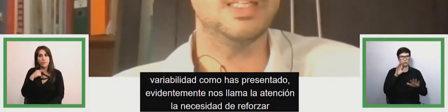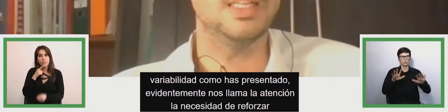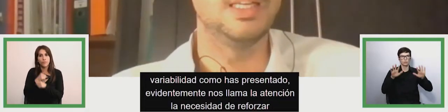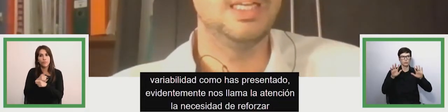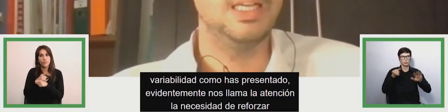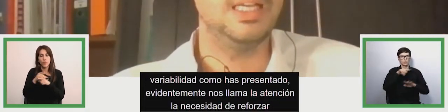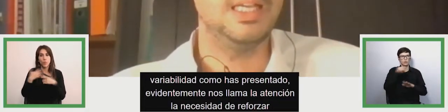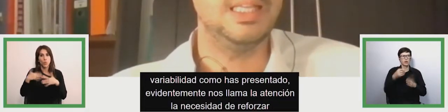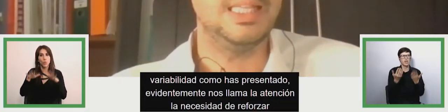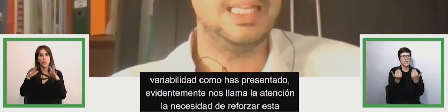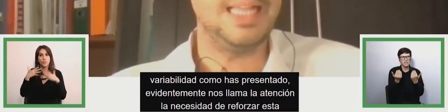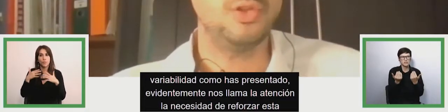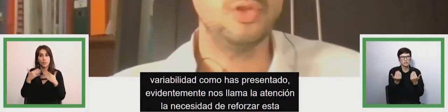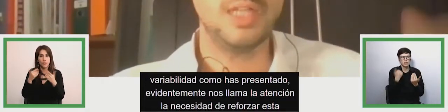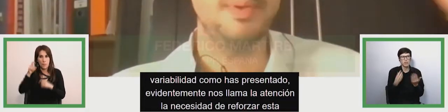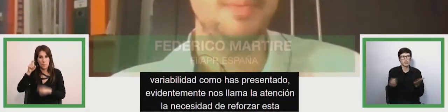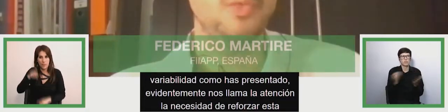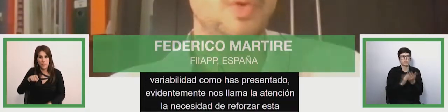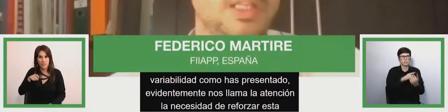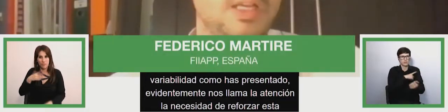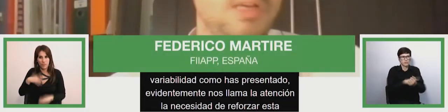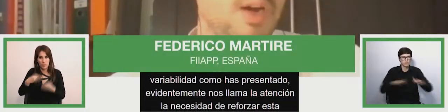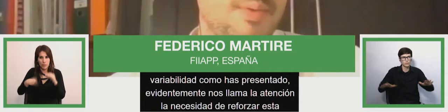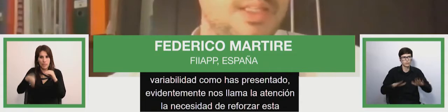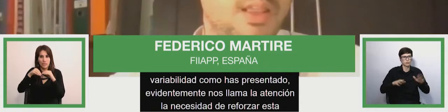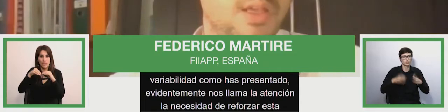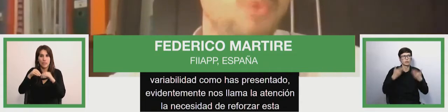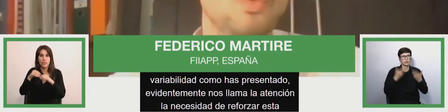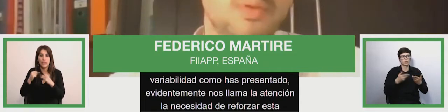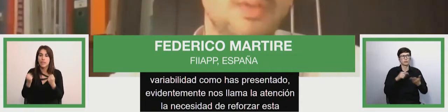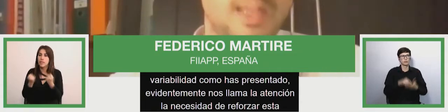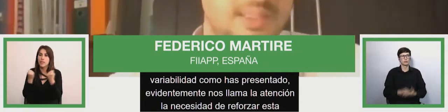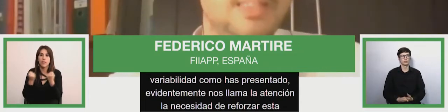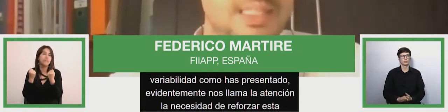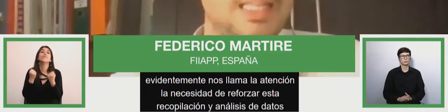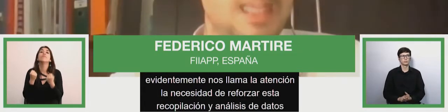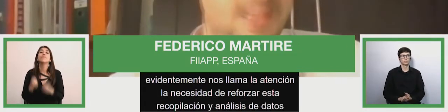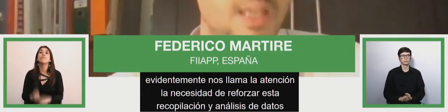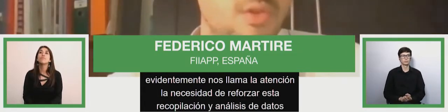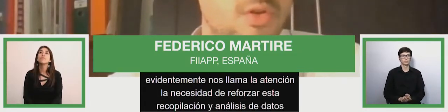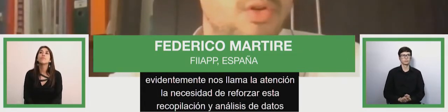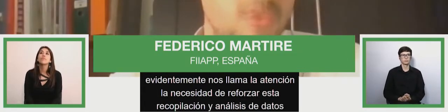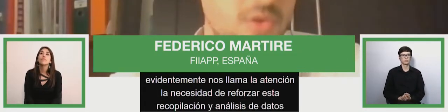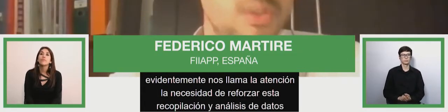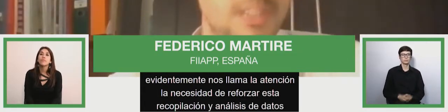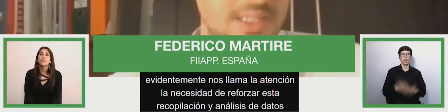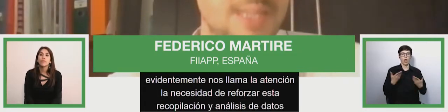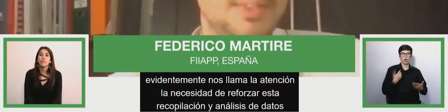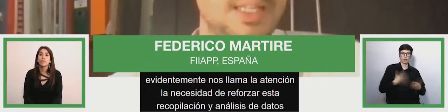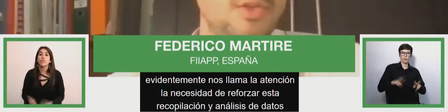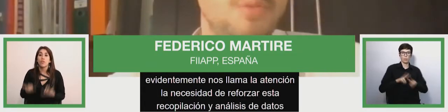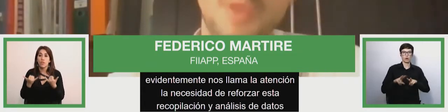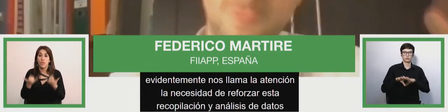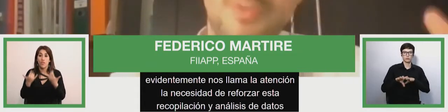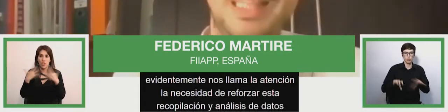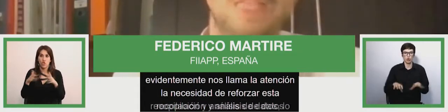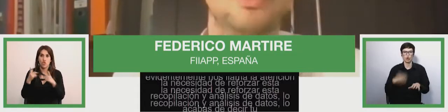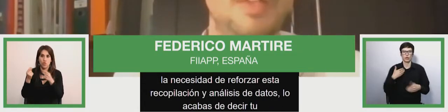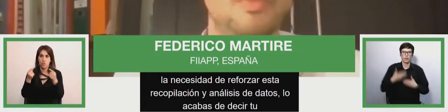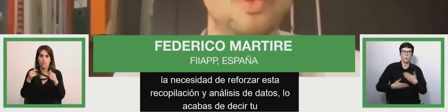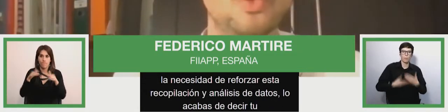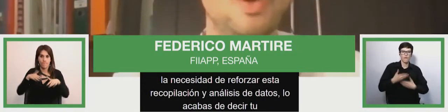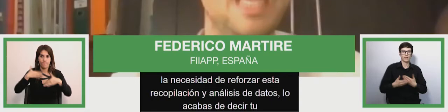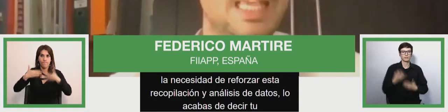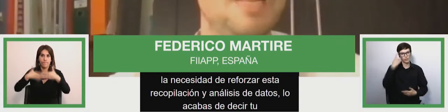análisis de datos cada vez más fuerte. Lo acabas de decir tú. Se está haciendo cosas, está avanzando, pero falta